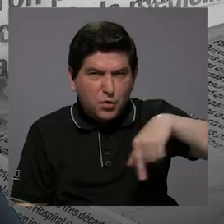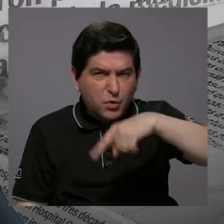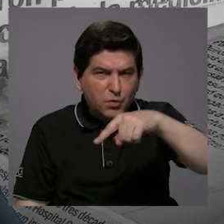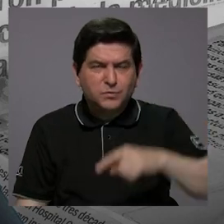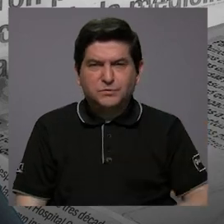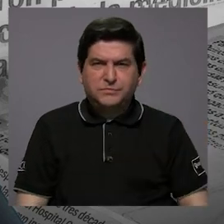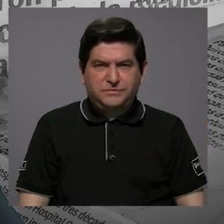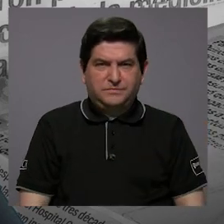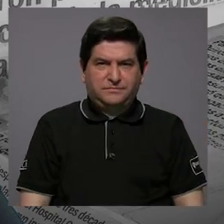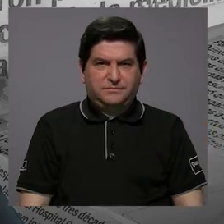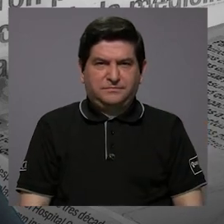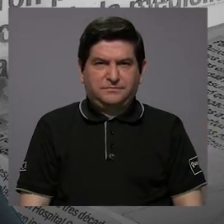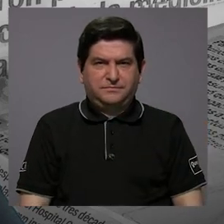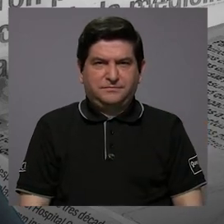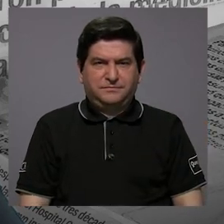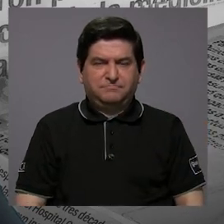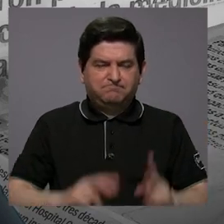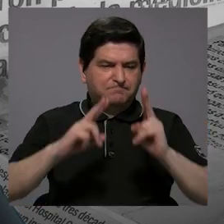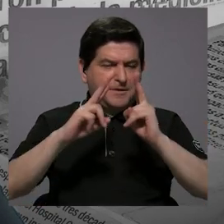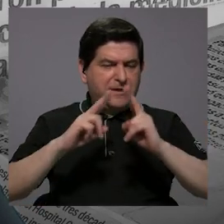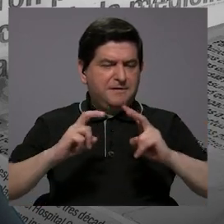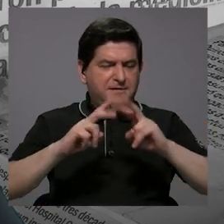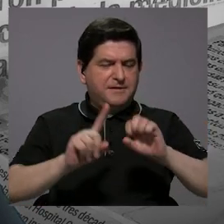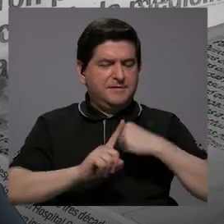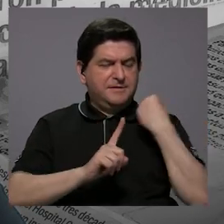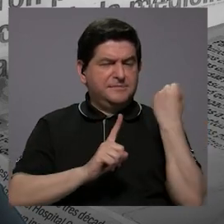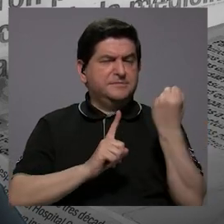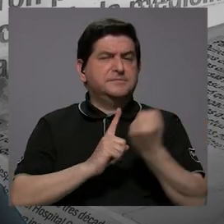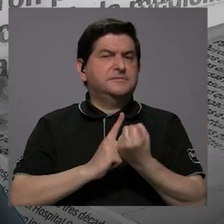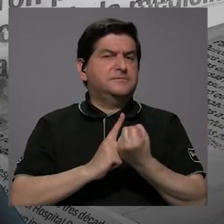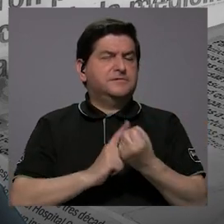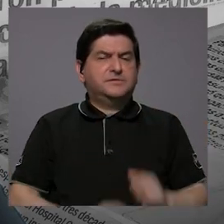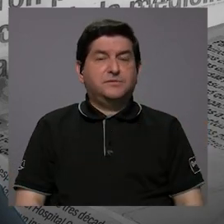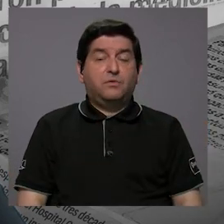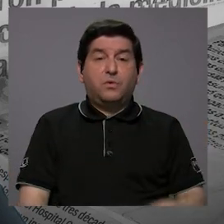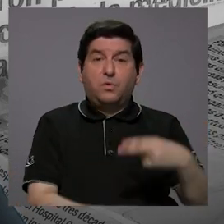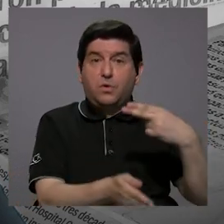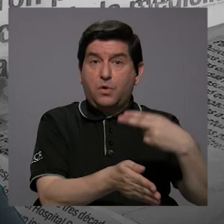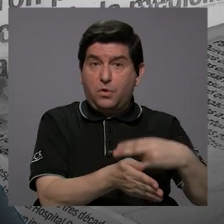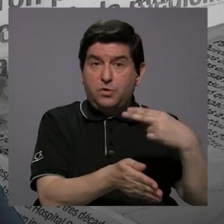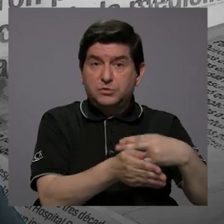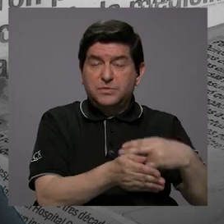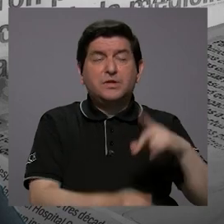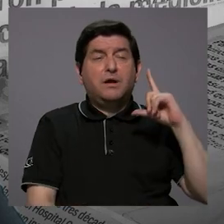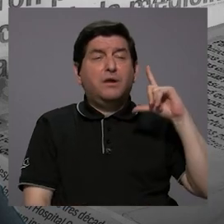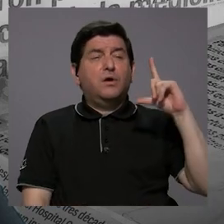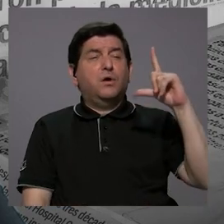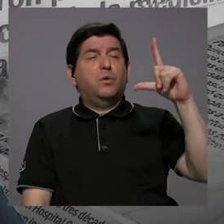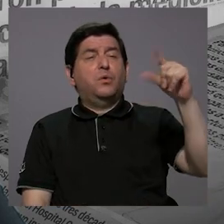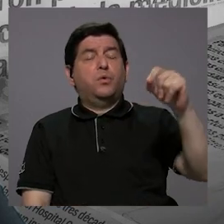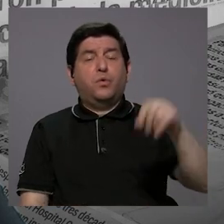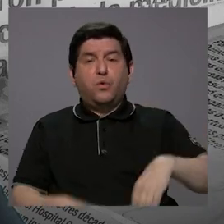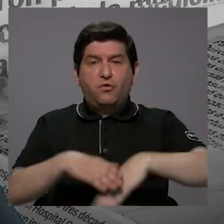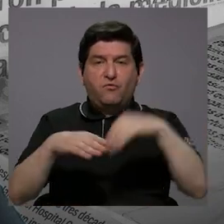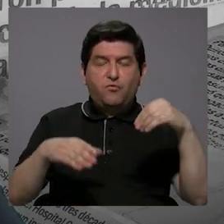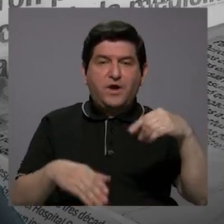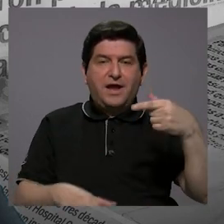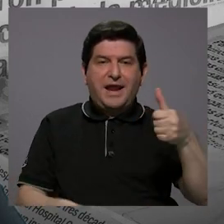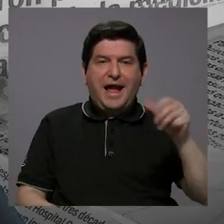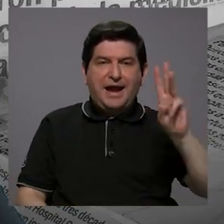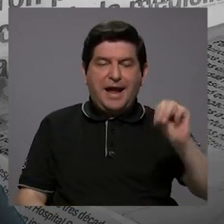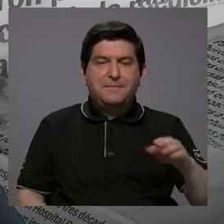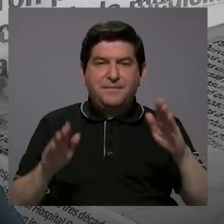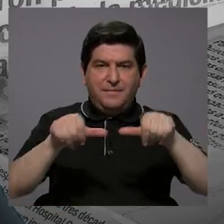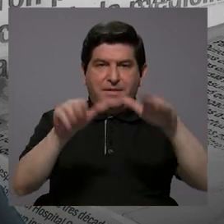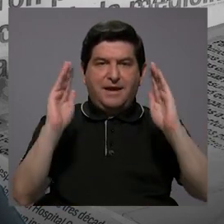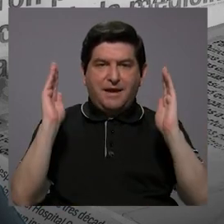cómo han analizado la situación de que en hospitales de zonas rurales o fuera del área metropolitana